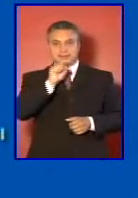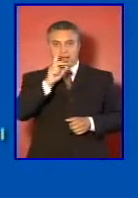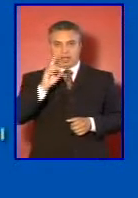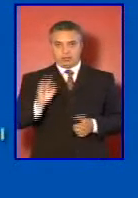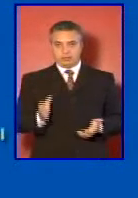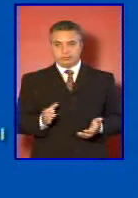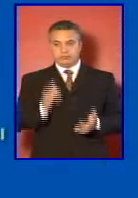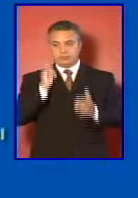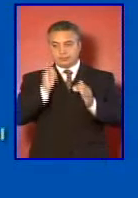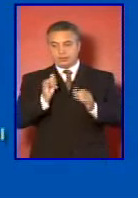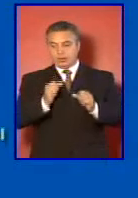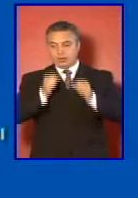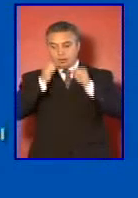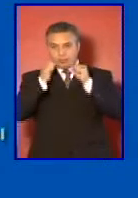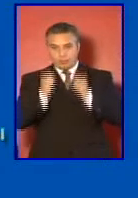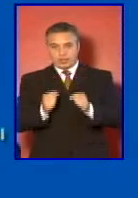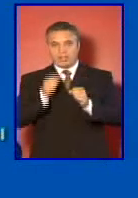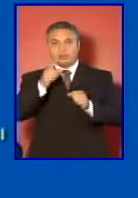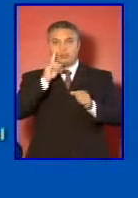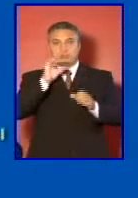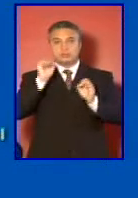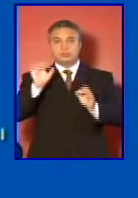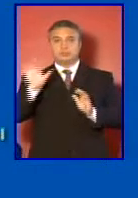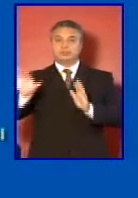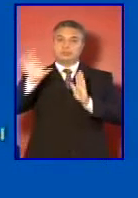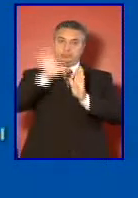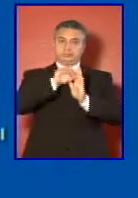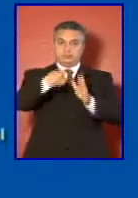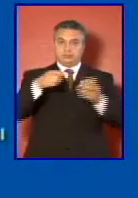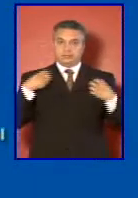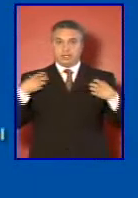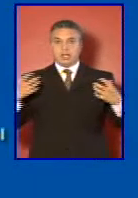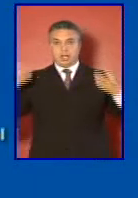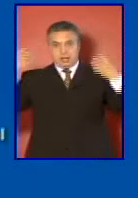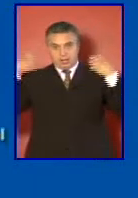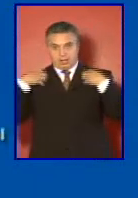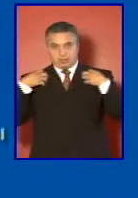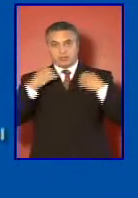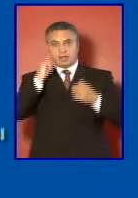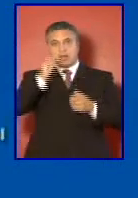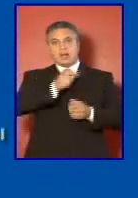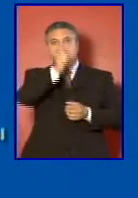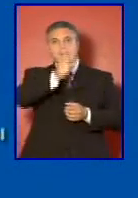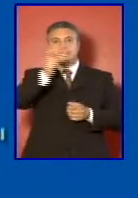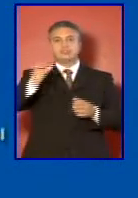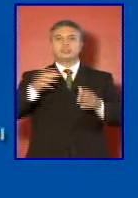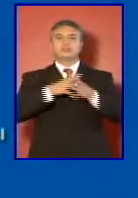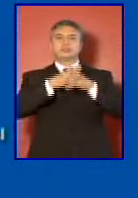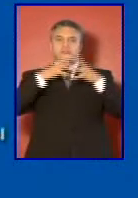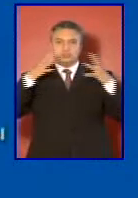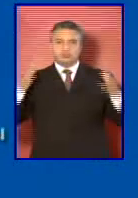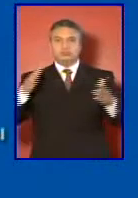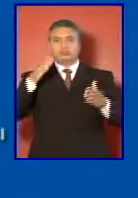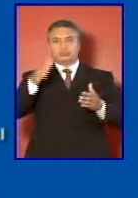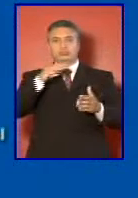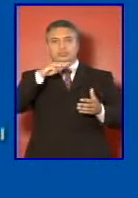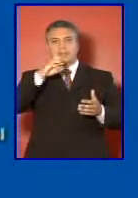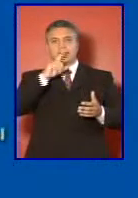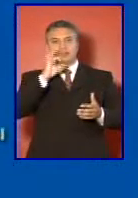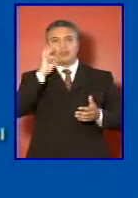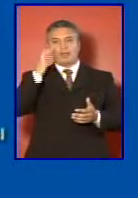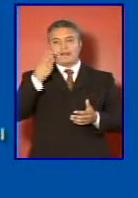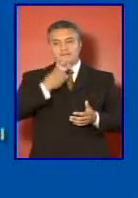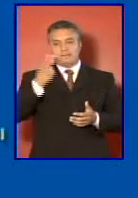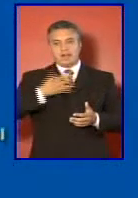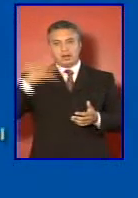Y pudiendo haber designado en este cargo a personas con muchos méritos y valores y